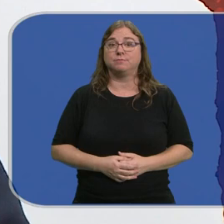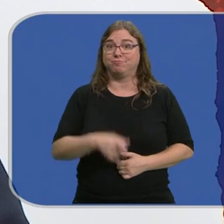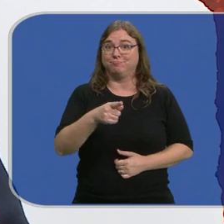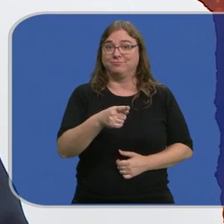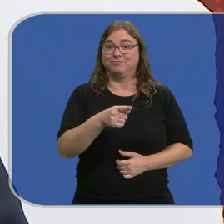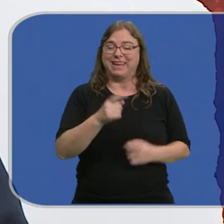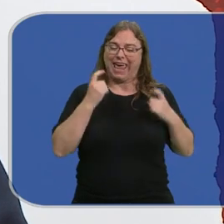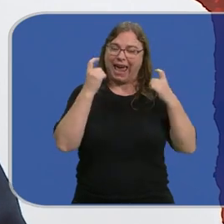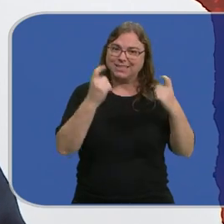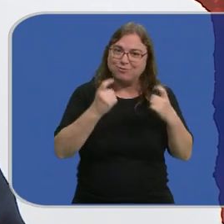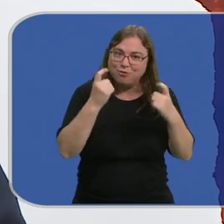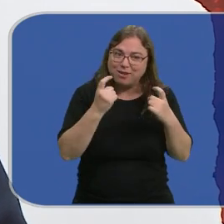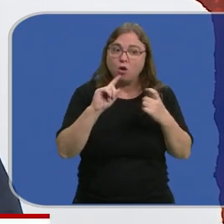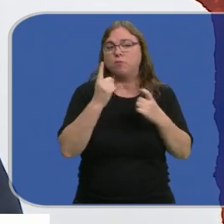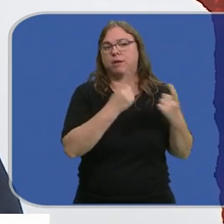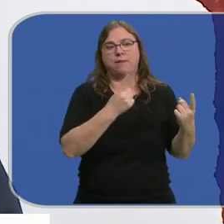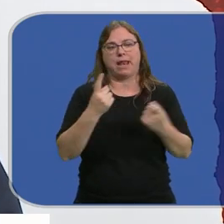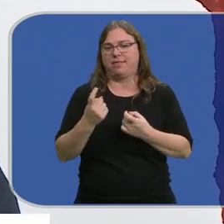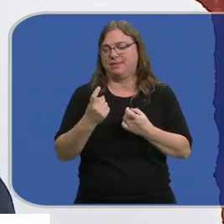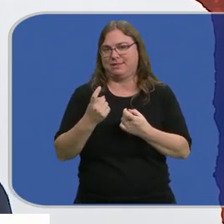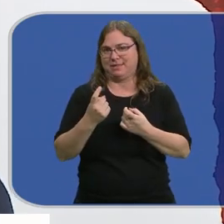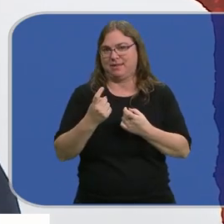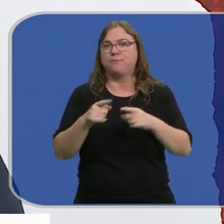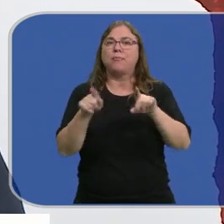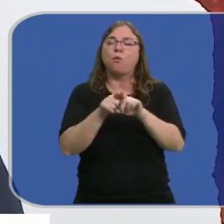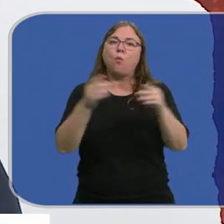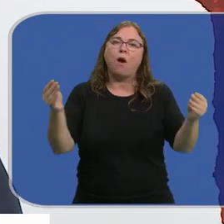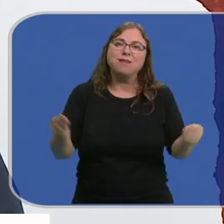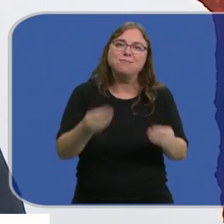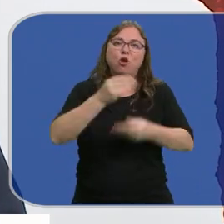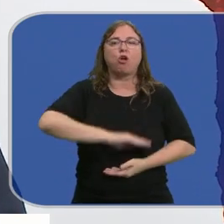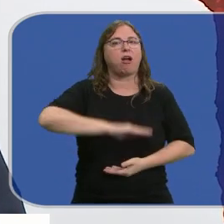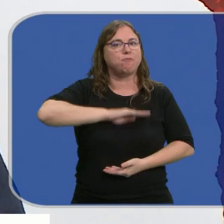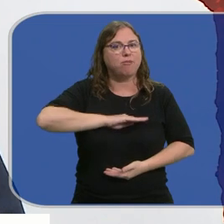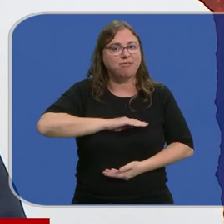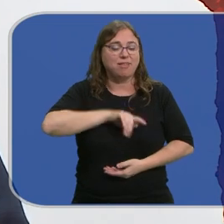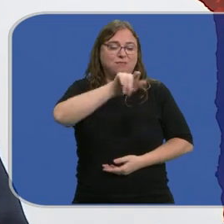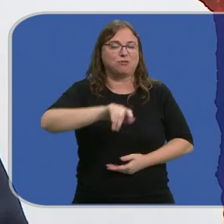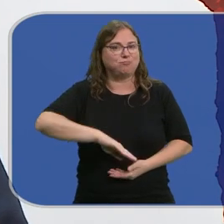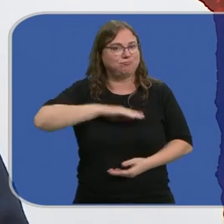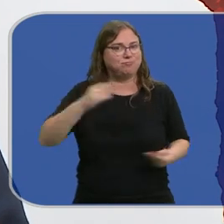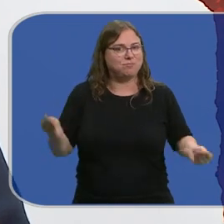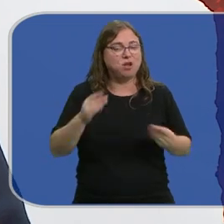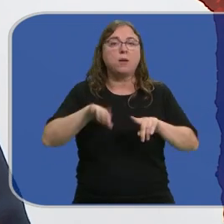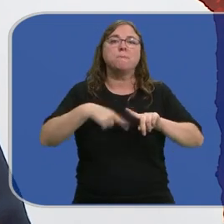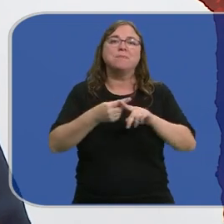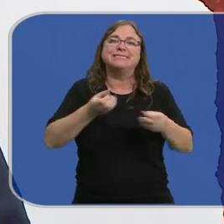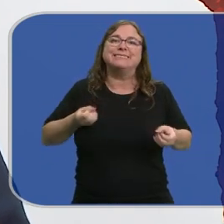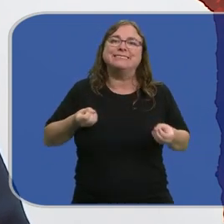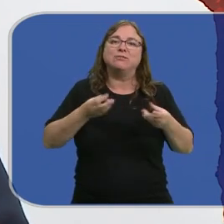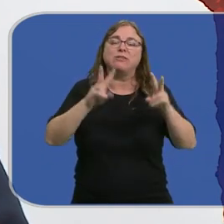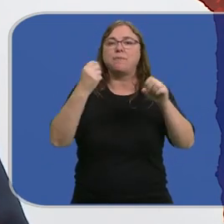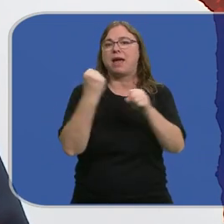Esta suma de esfuerzos de primera necesidad de formación para mejorar las capacidades personales y la información